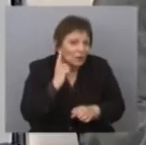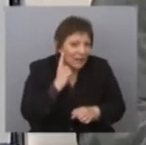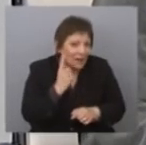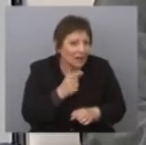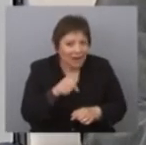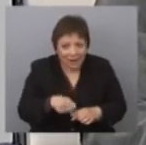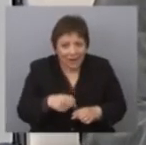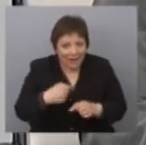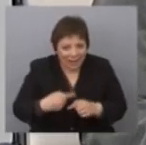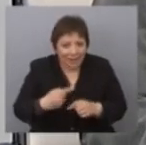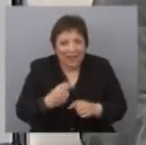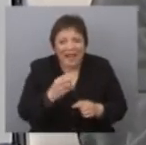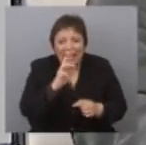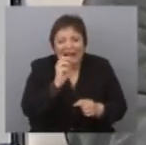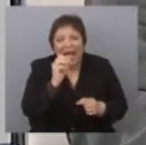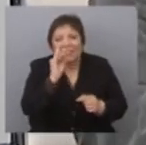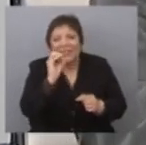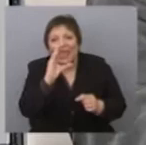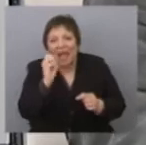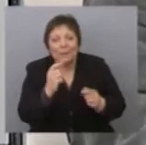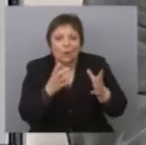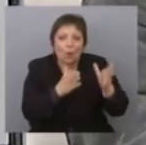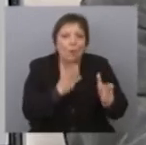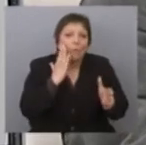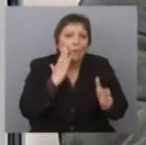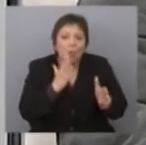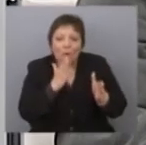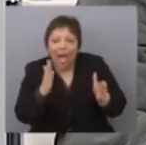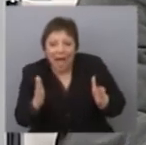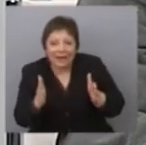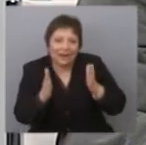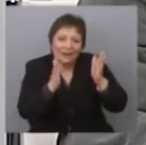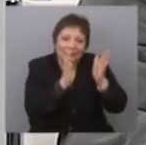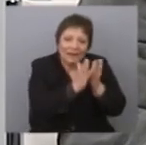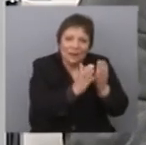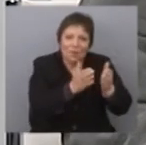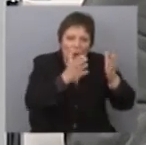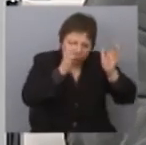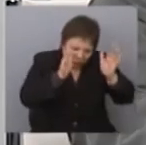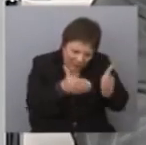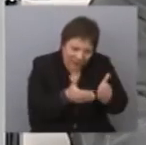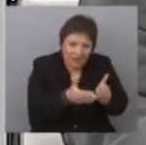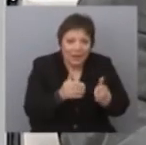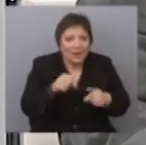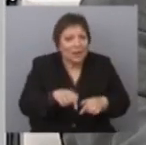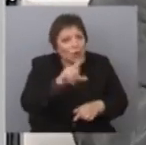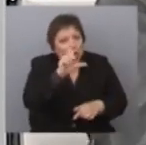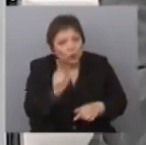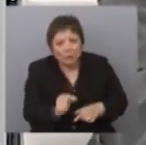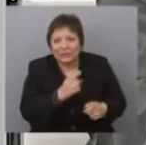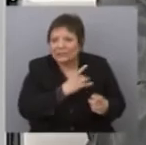hablar en estos tiempos de radicalismo, de populismo, eso no ha sido nada de lo que ha pasado, al menos en el cono sur. De